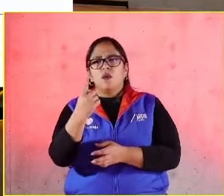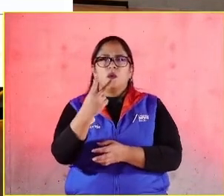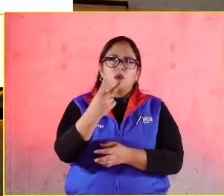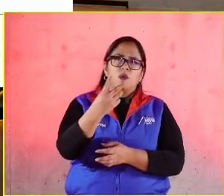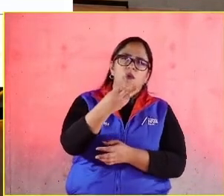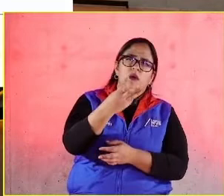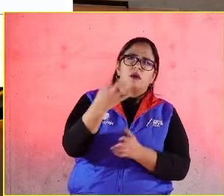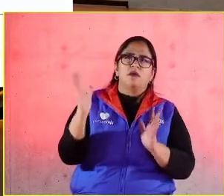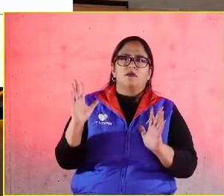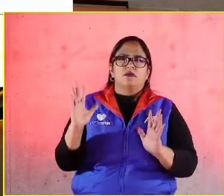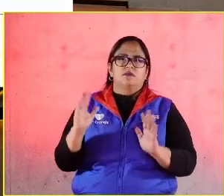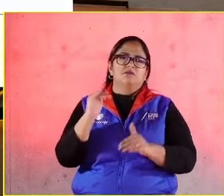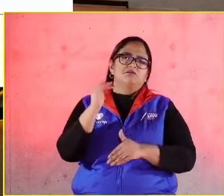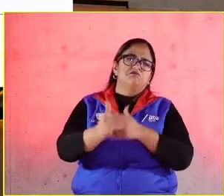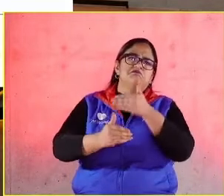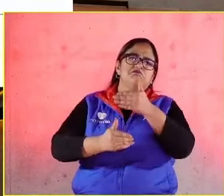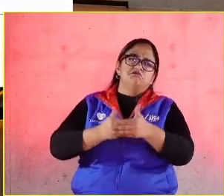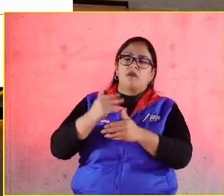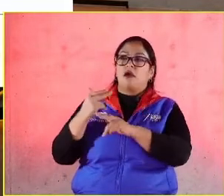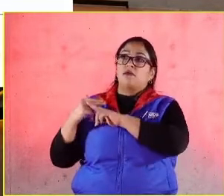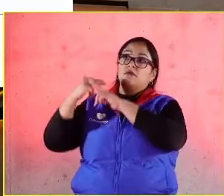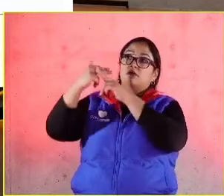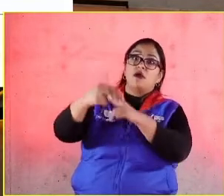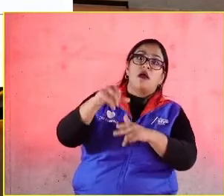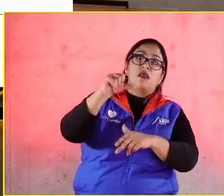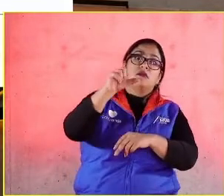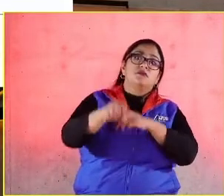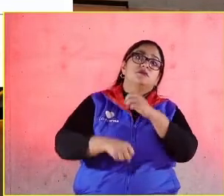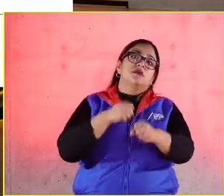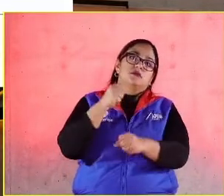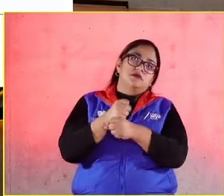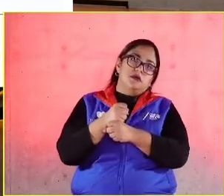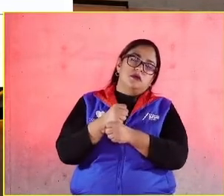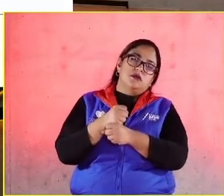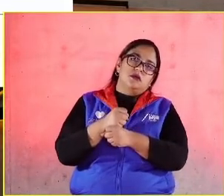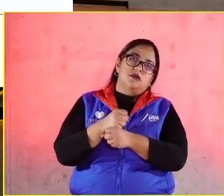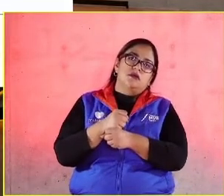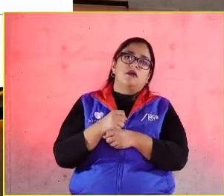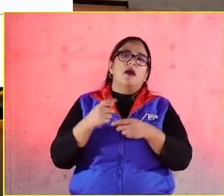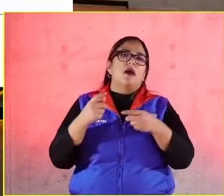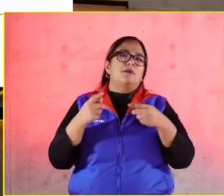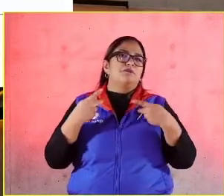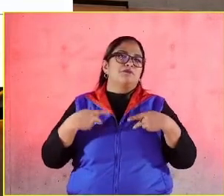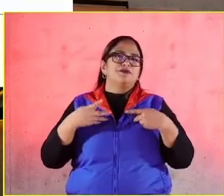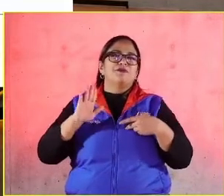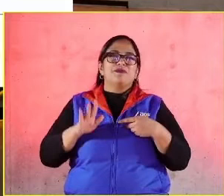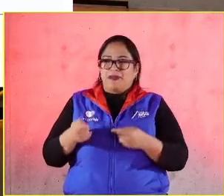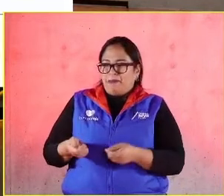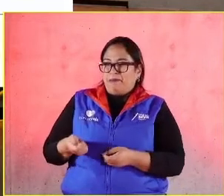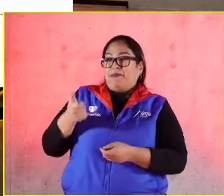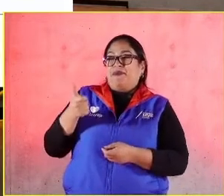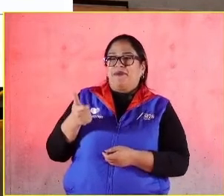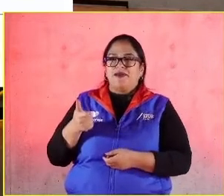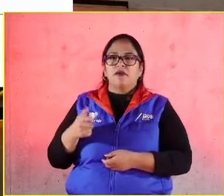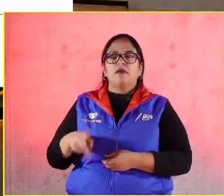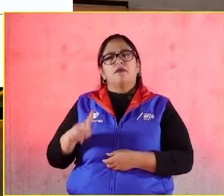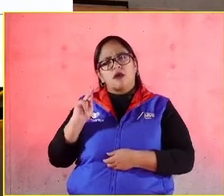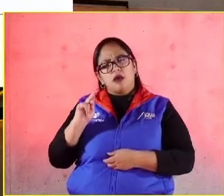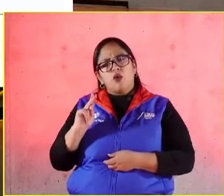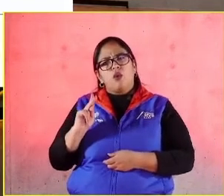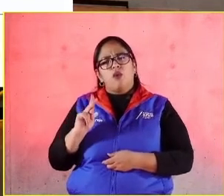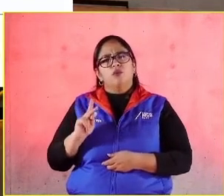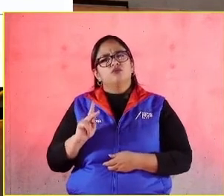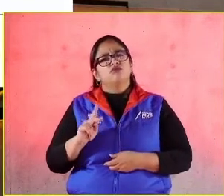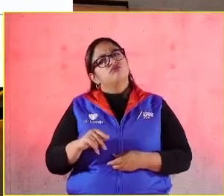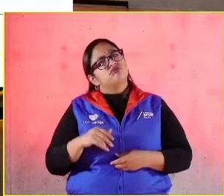3, y así como las que van hoy en 16 años, que son los debutantes de este programa, sino que también